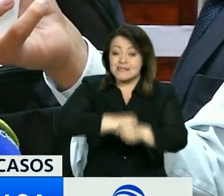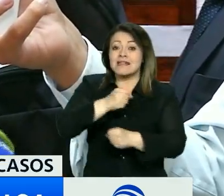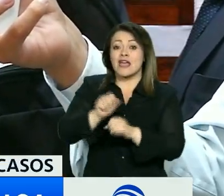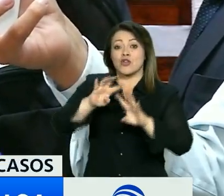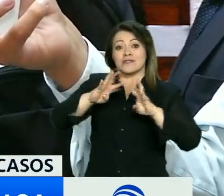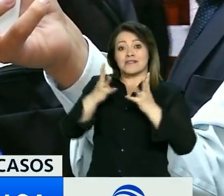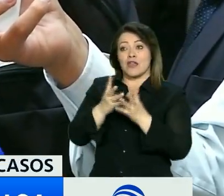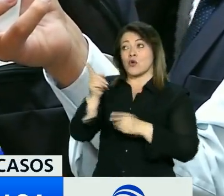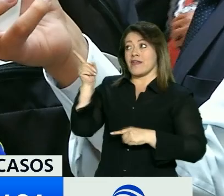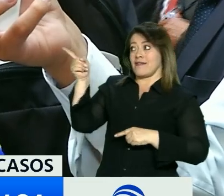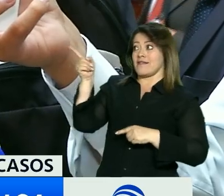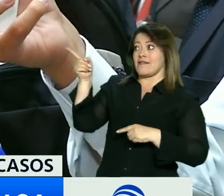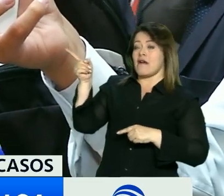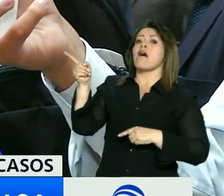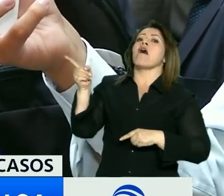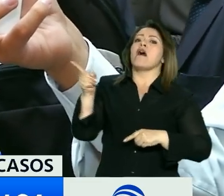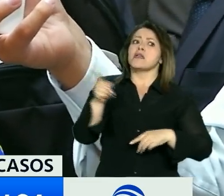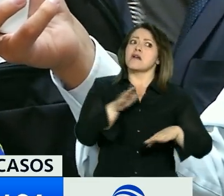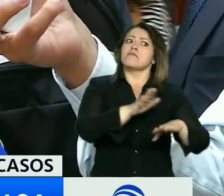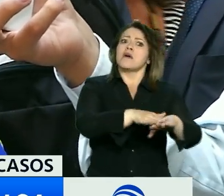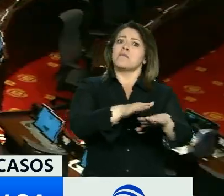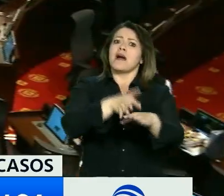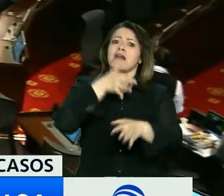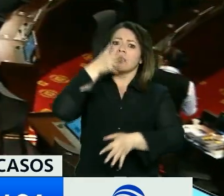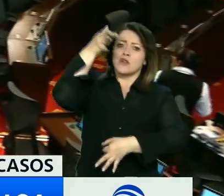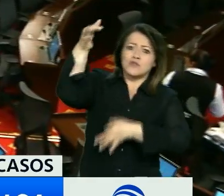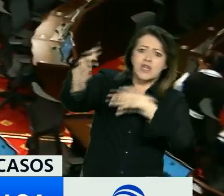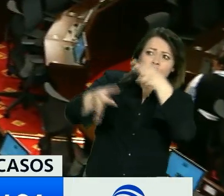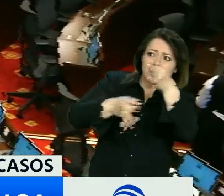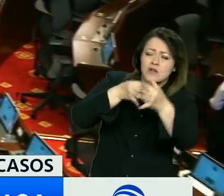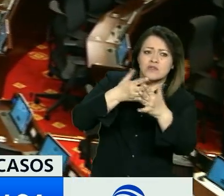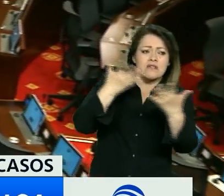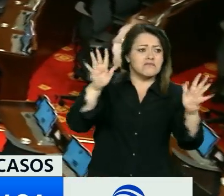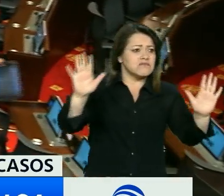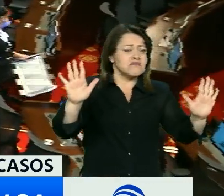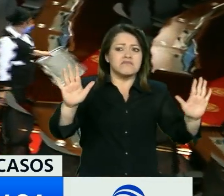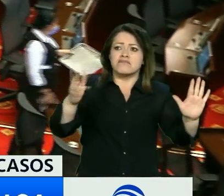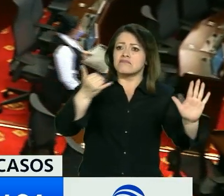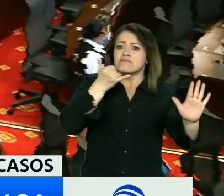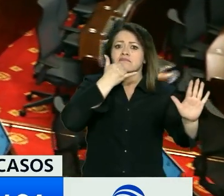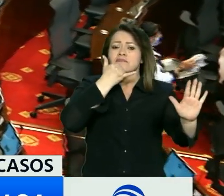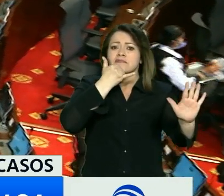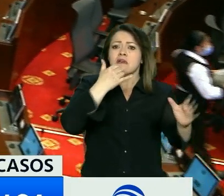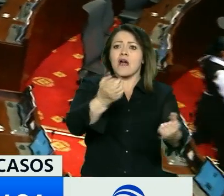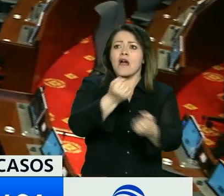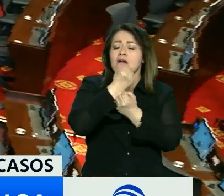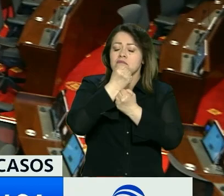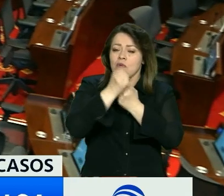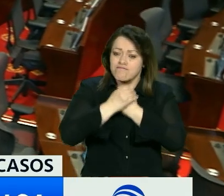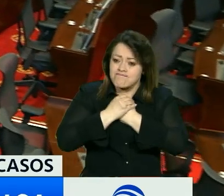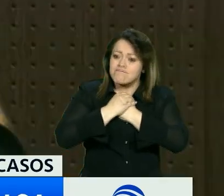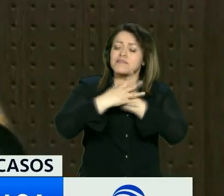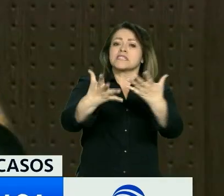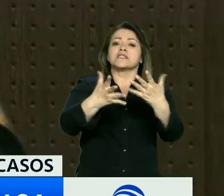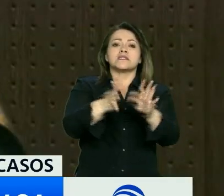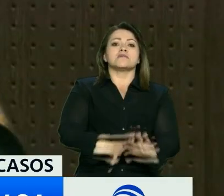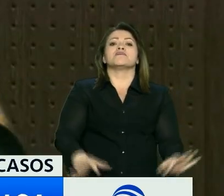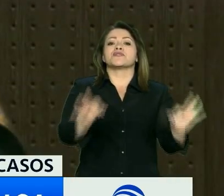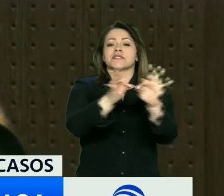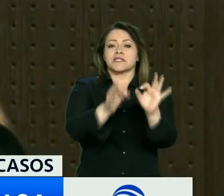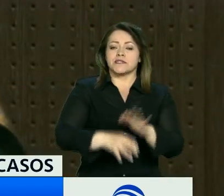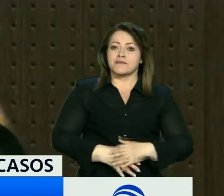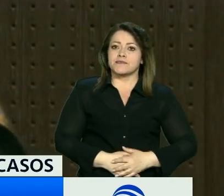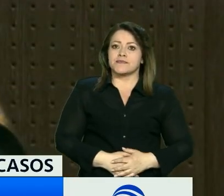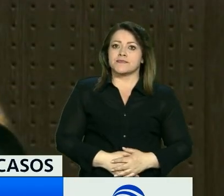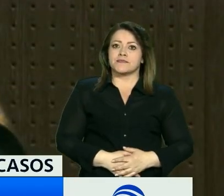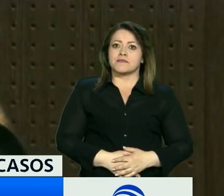Pizarro confirmó la recepción de estas denuncias a través de la campaña Rompamos el silencio, en esto te acompañamos. Las acciones